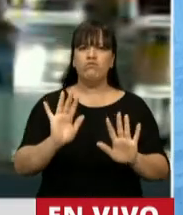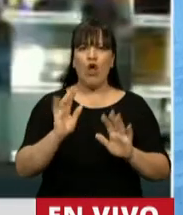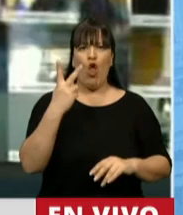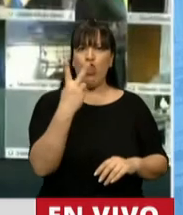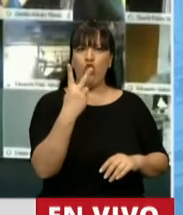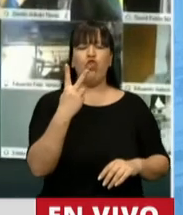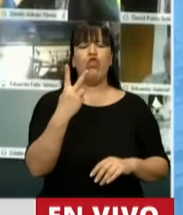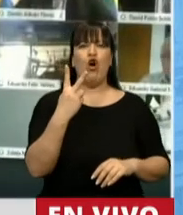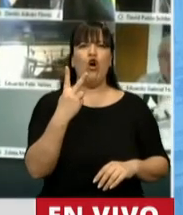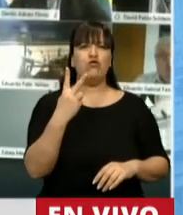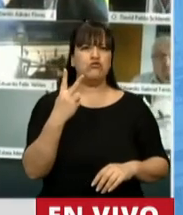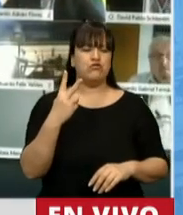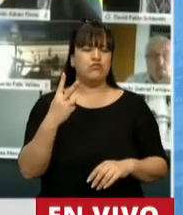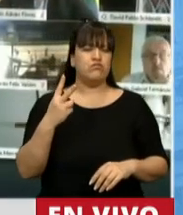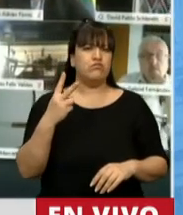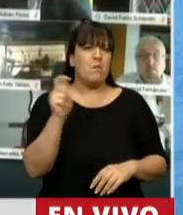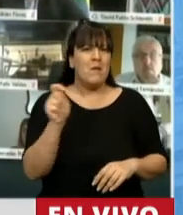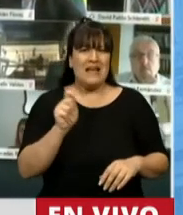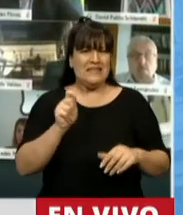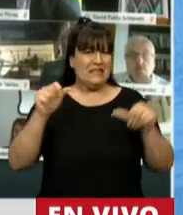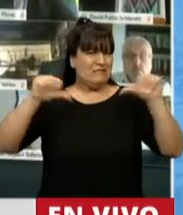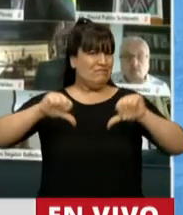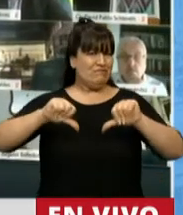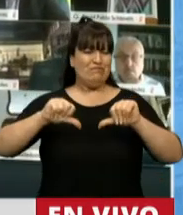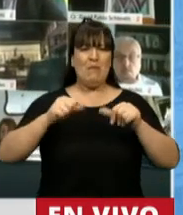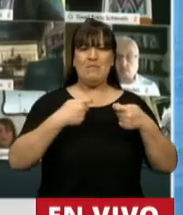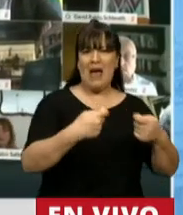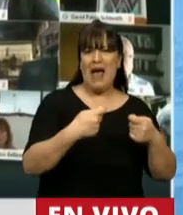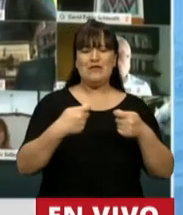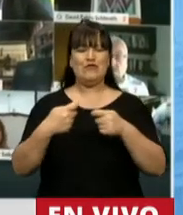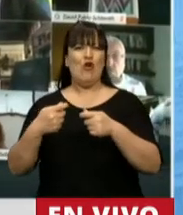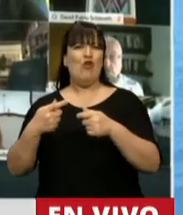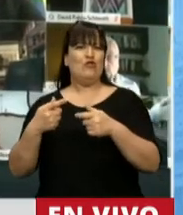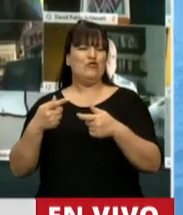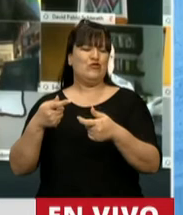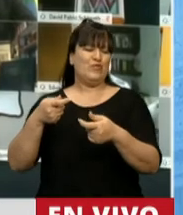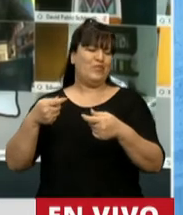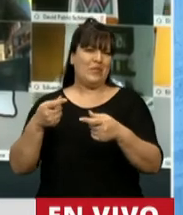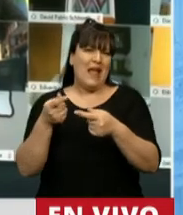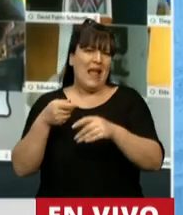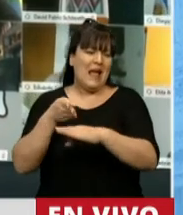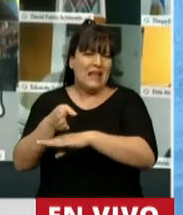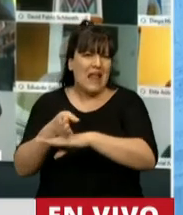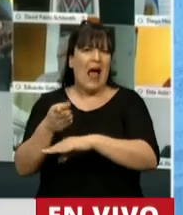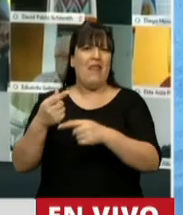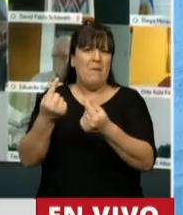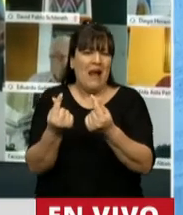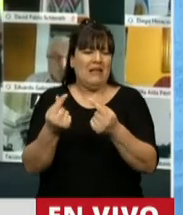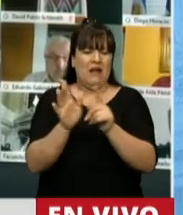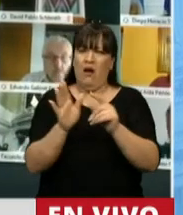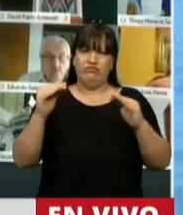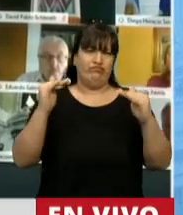déficit en la planilla salarial. Había un proceso crítico en las universidades nacionales. Y claramente,